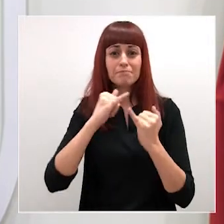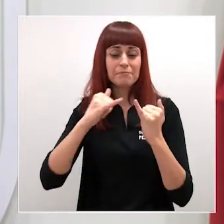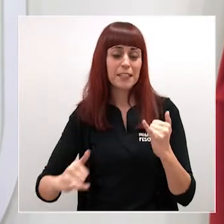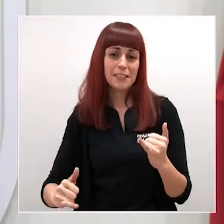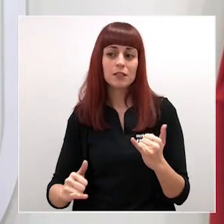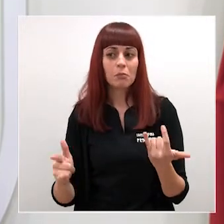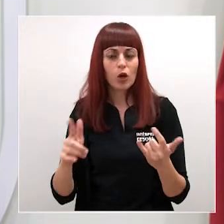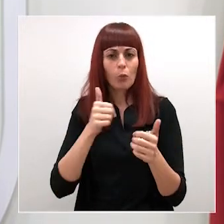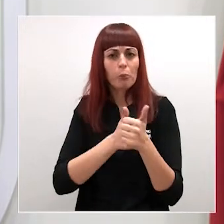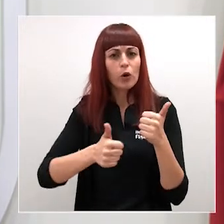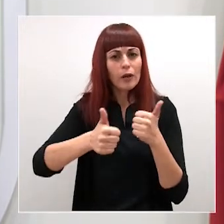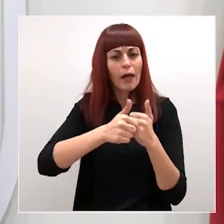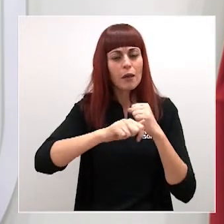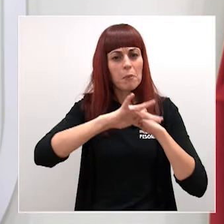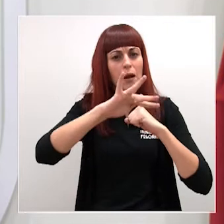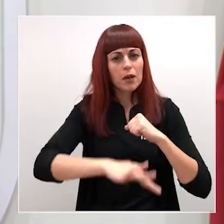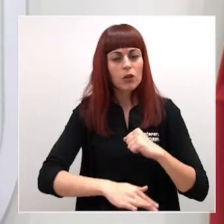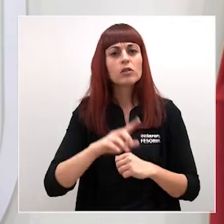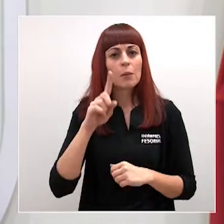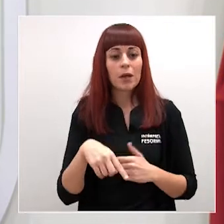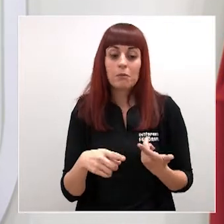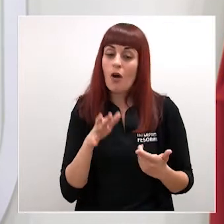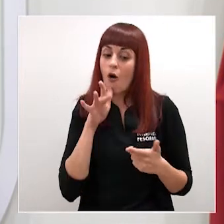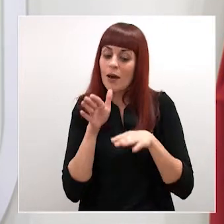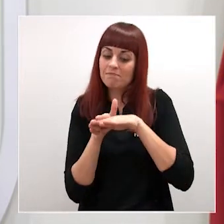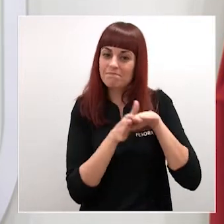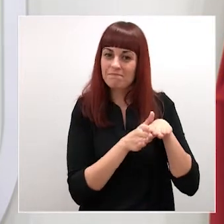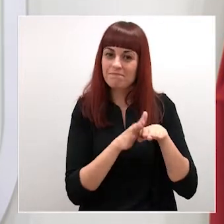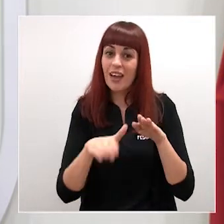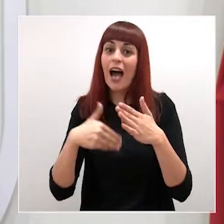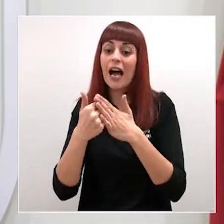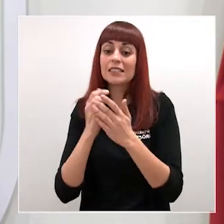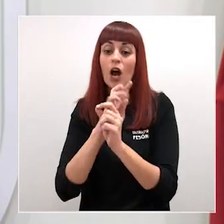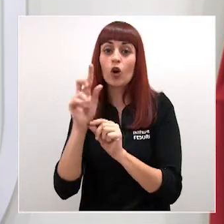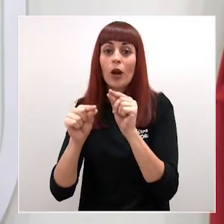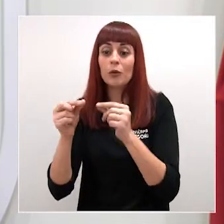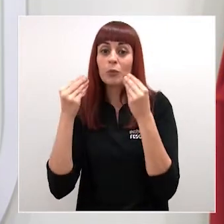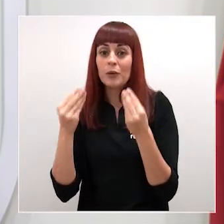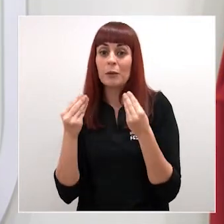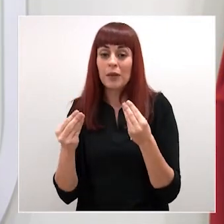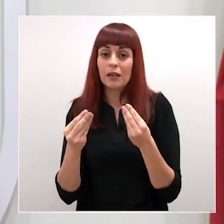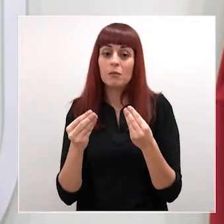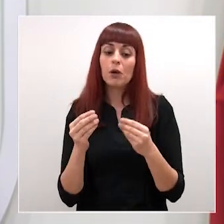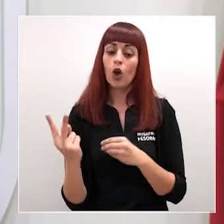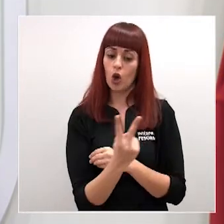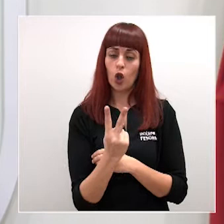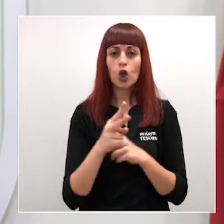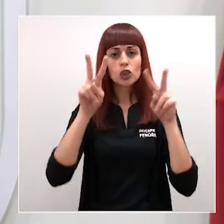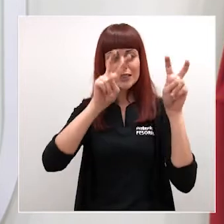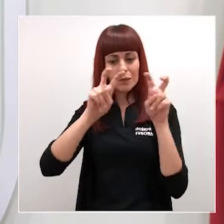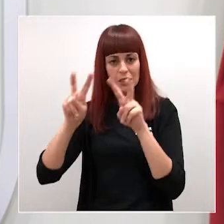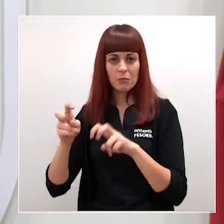lo seguirá siendo el tiempo que haga falta hasta su total recuperación medioambiental, que también